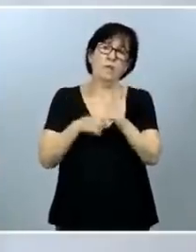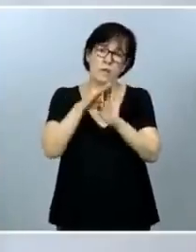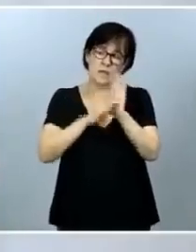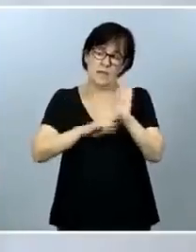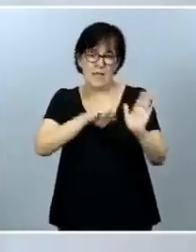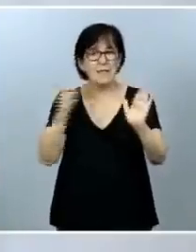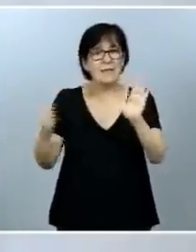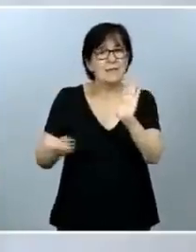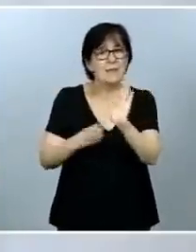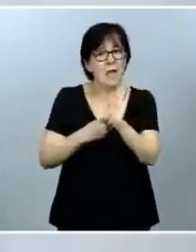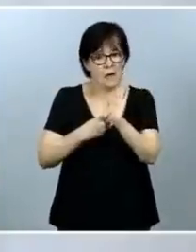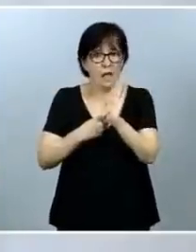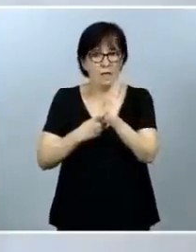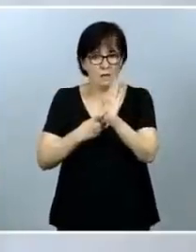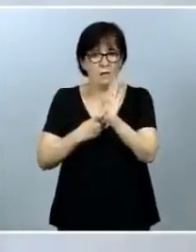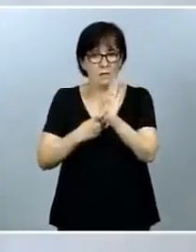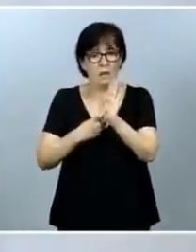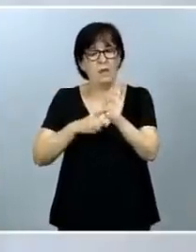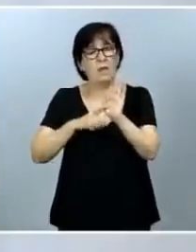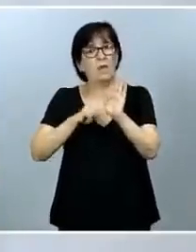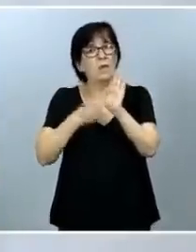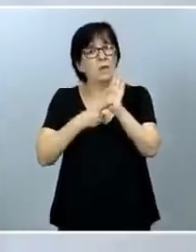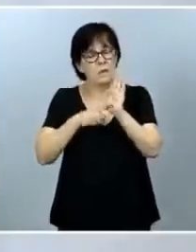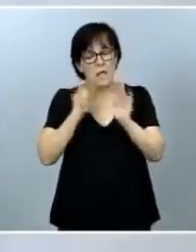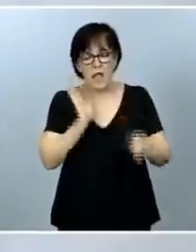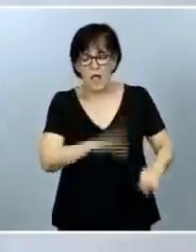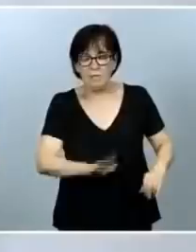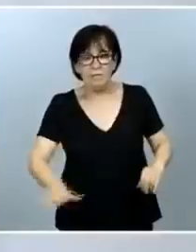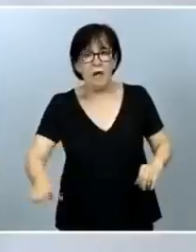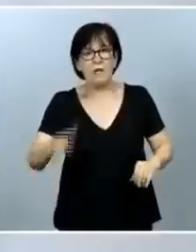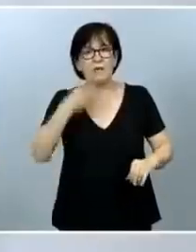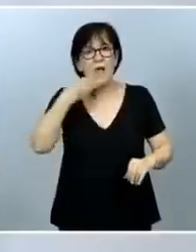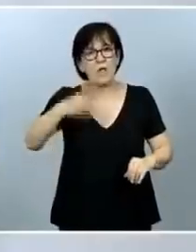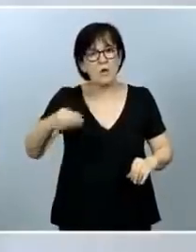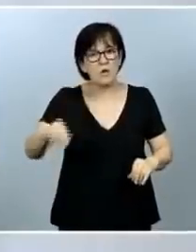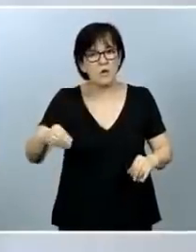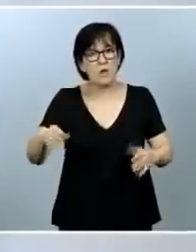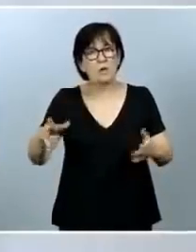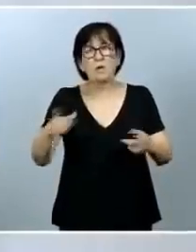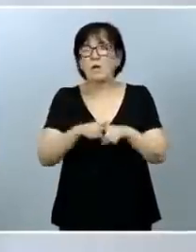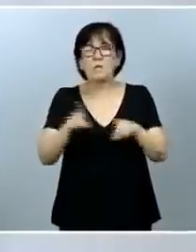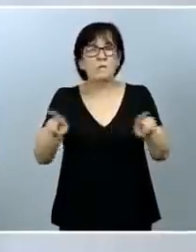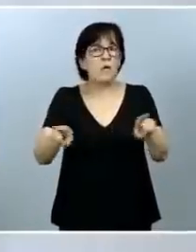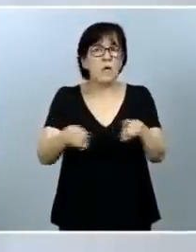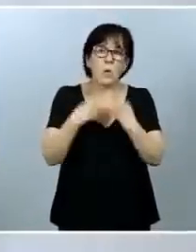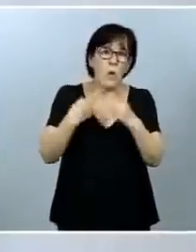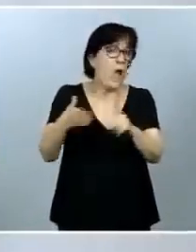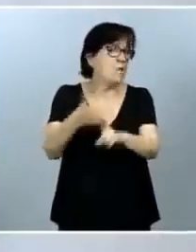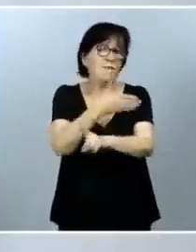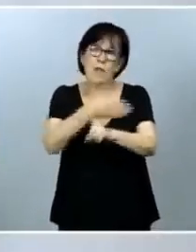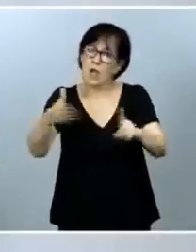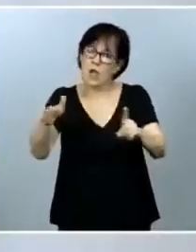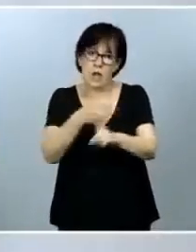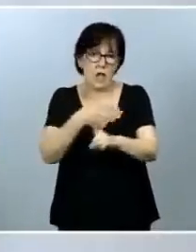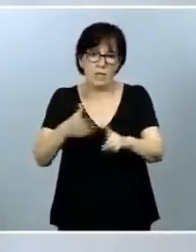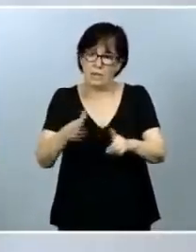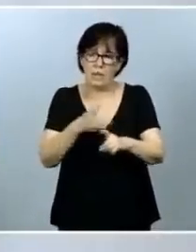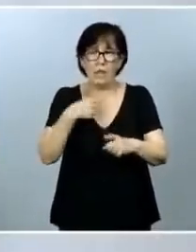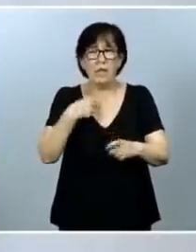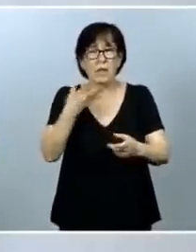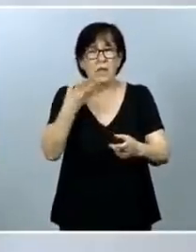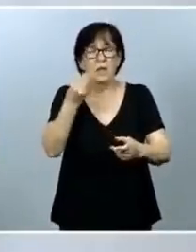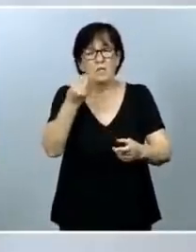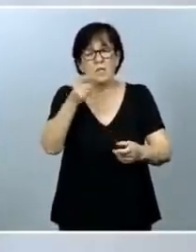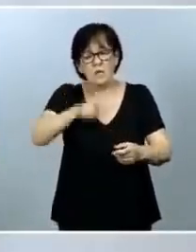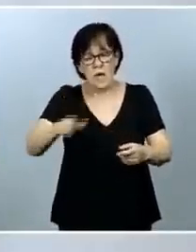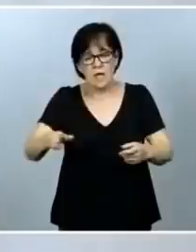a la infancia y a la adolescencia frente a todo tipo de violencias. Mucha gente llama a